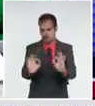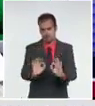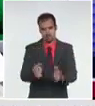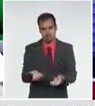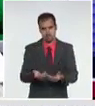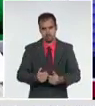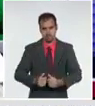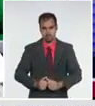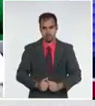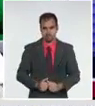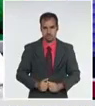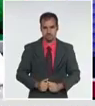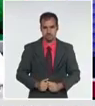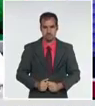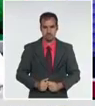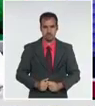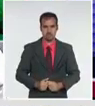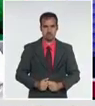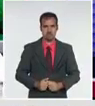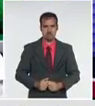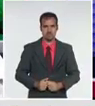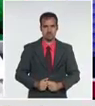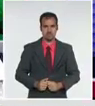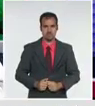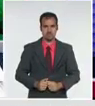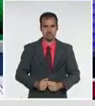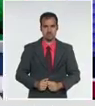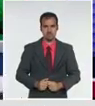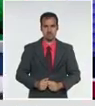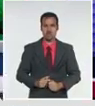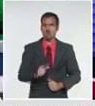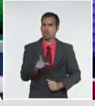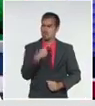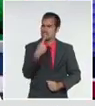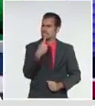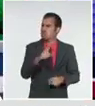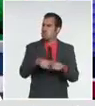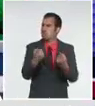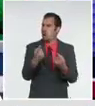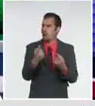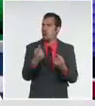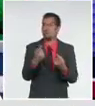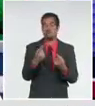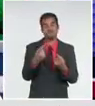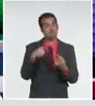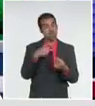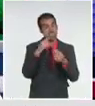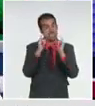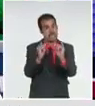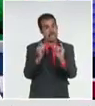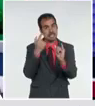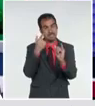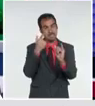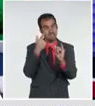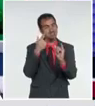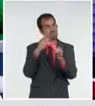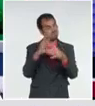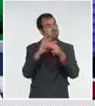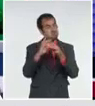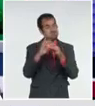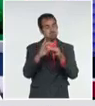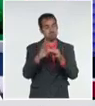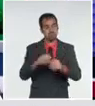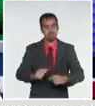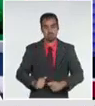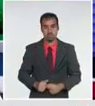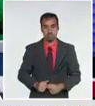todo esto porque lo que vamos, la información del día de hoy no es buena. Tenemos que lamentar el fallecimiento de